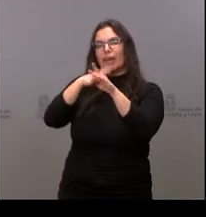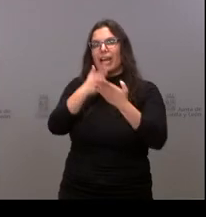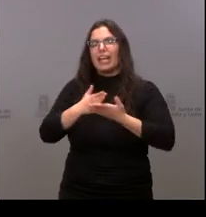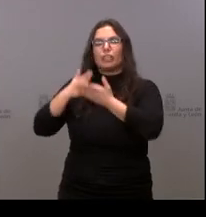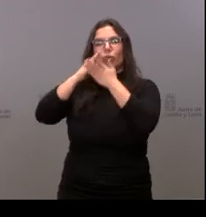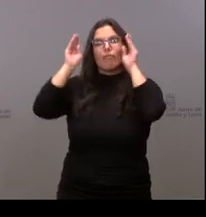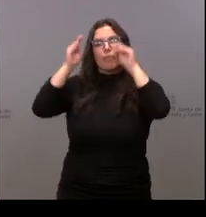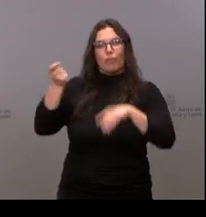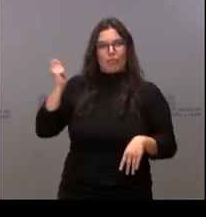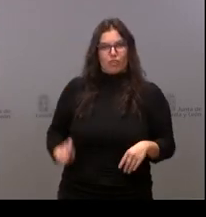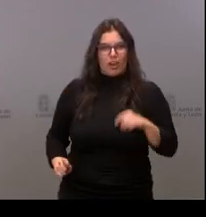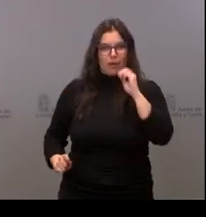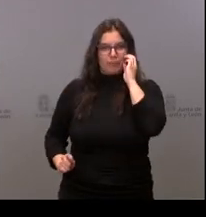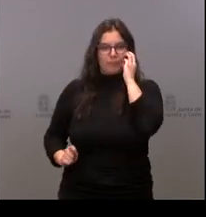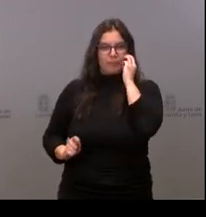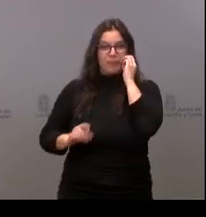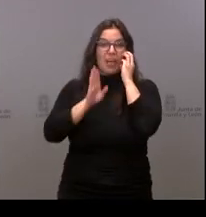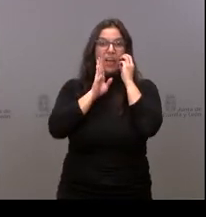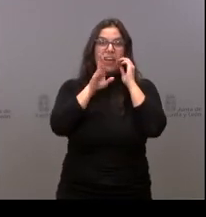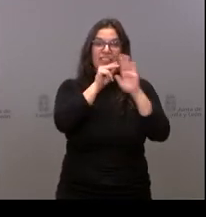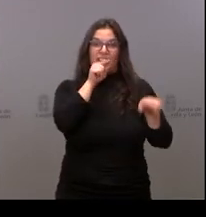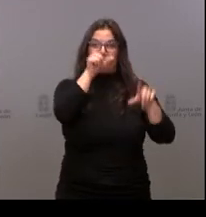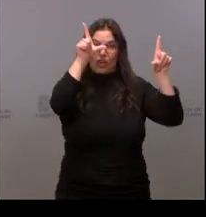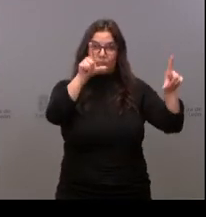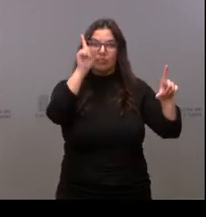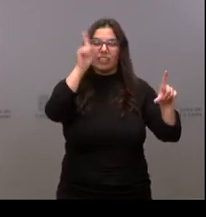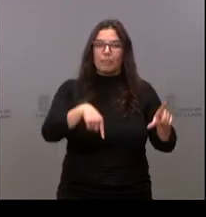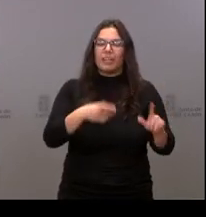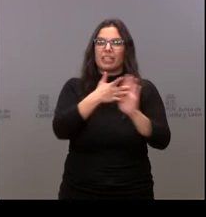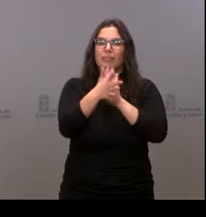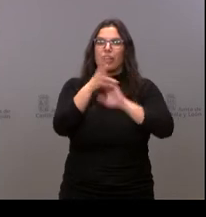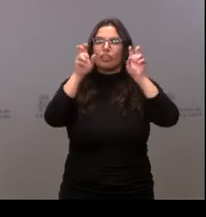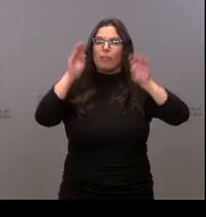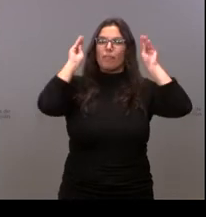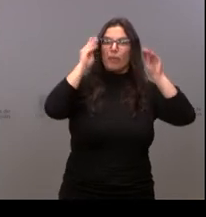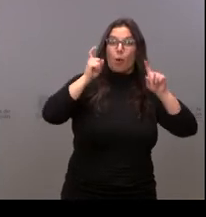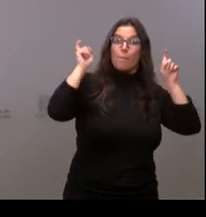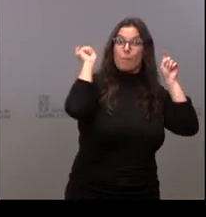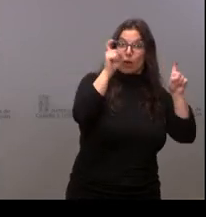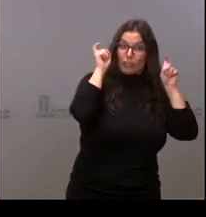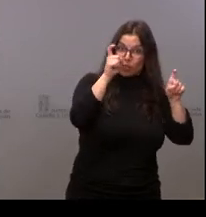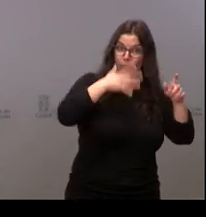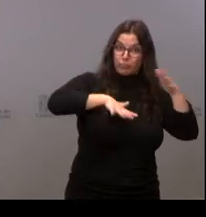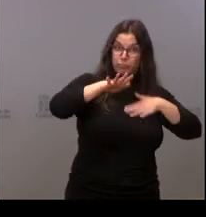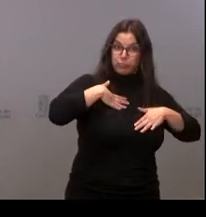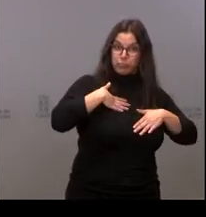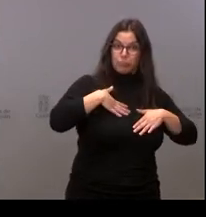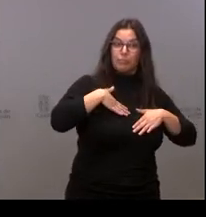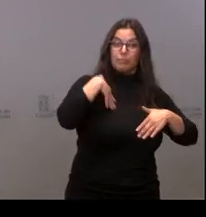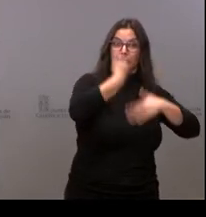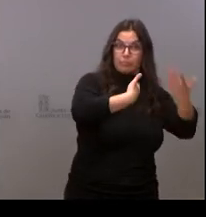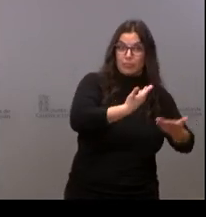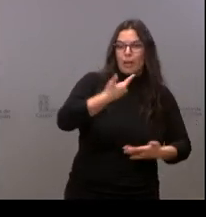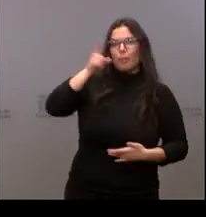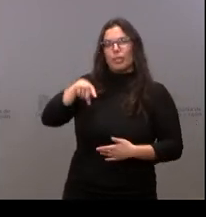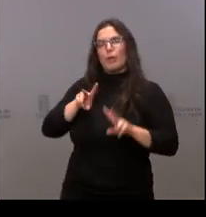formación profesional. Se ha mencionado también en la formación del profesorado, pero en la formación profesional con nuevos